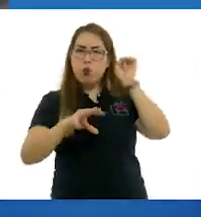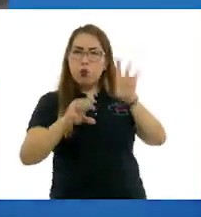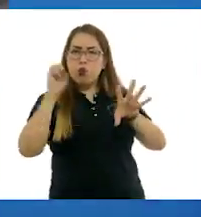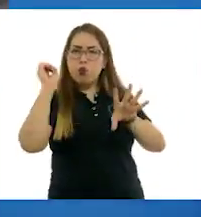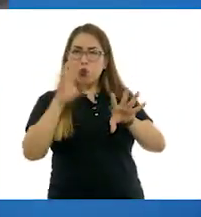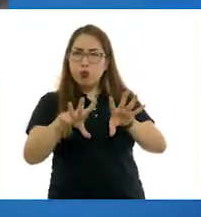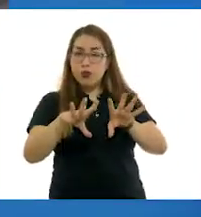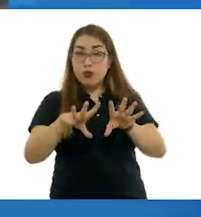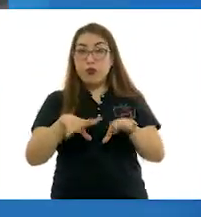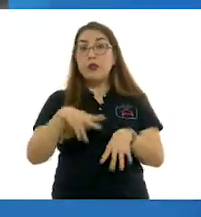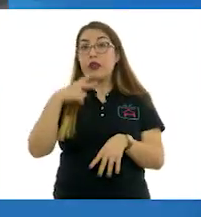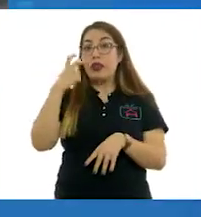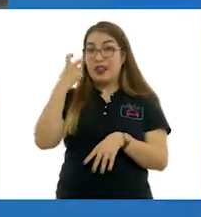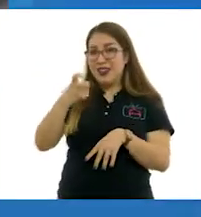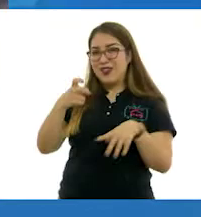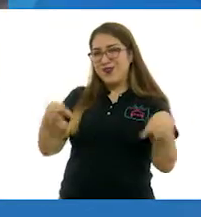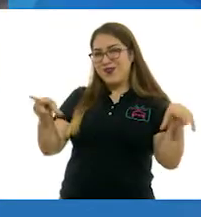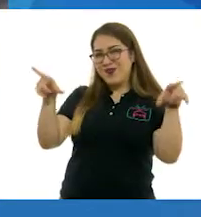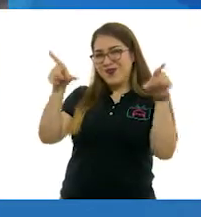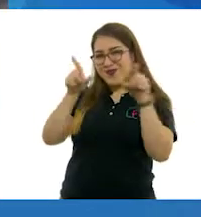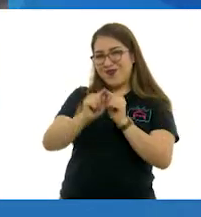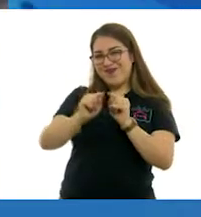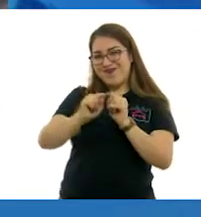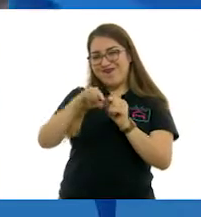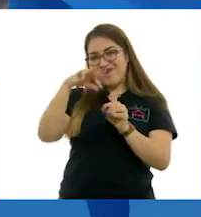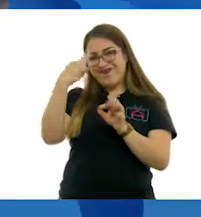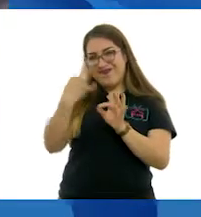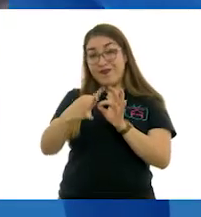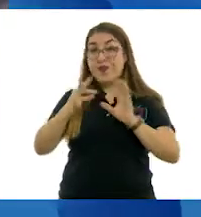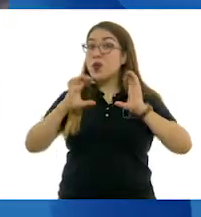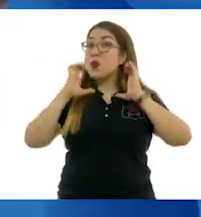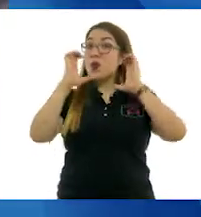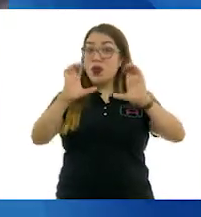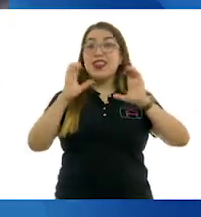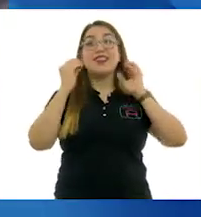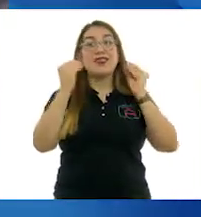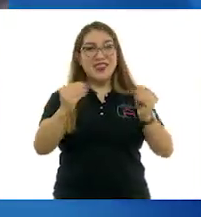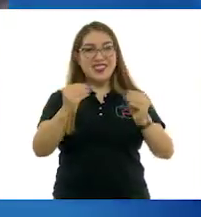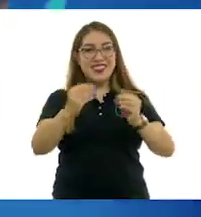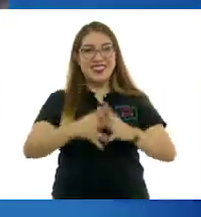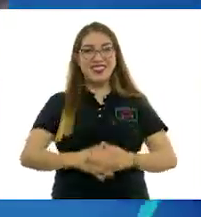Eso ha sido atado por el día de hoy. ¡Cuídense mucha!